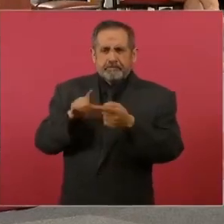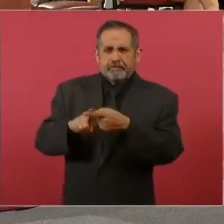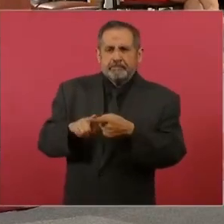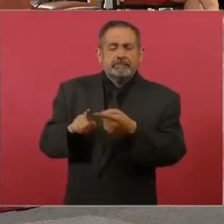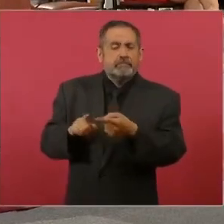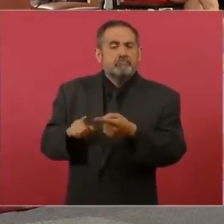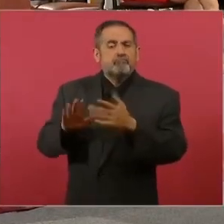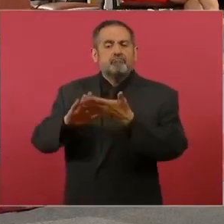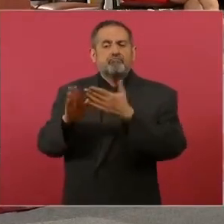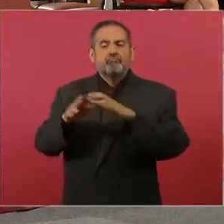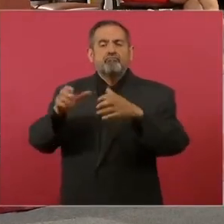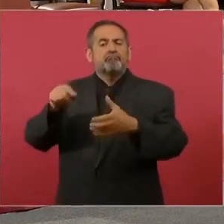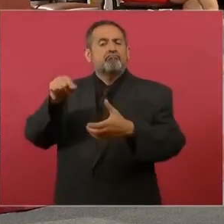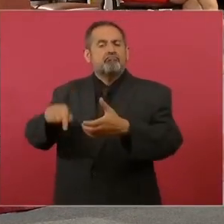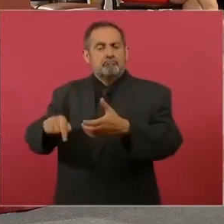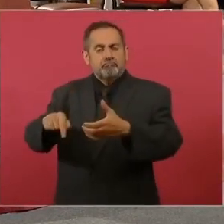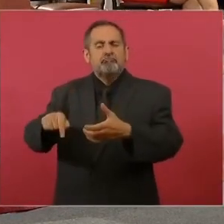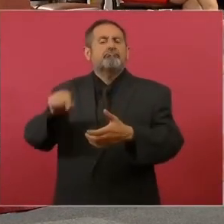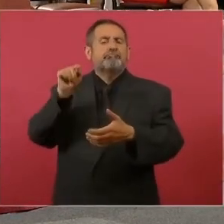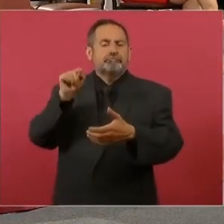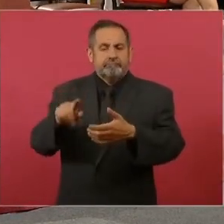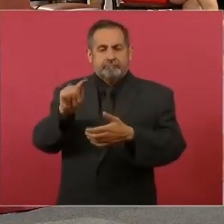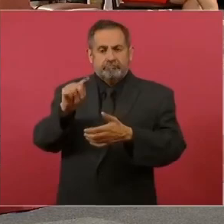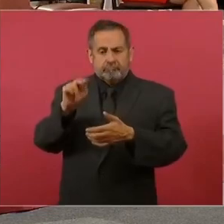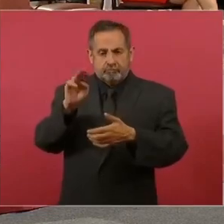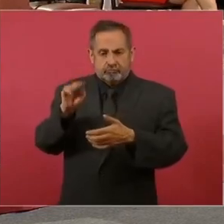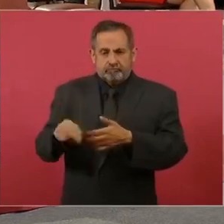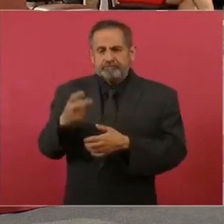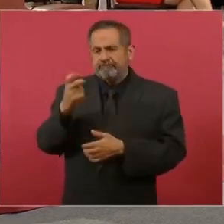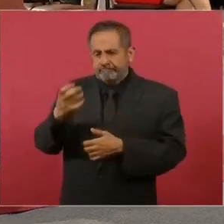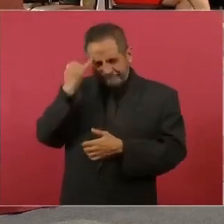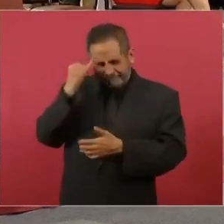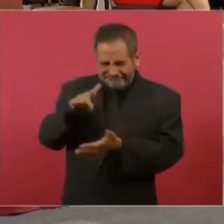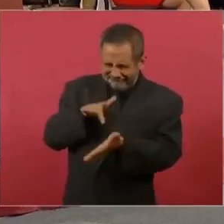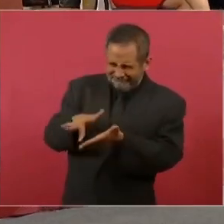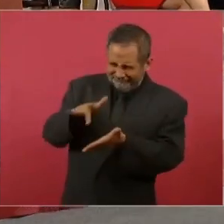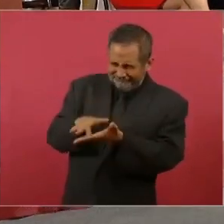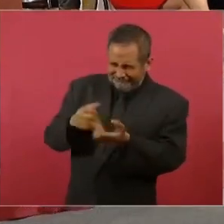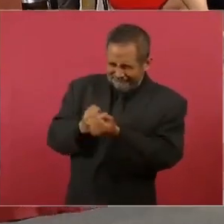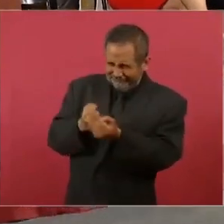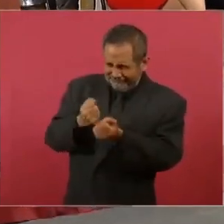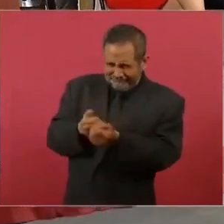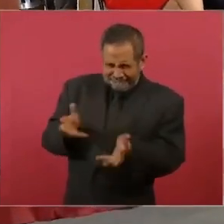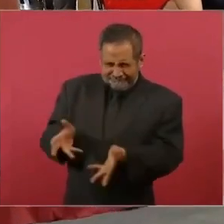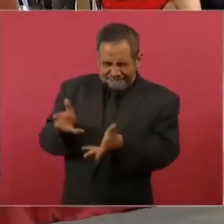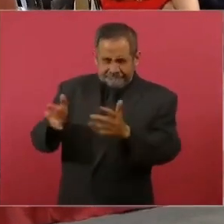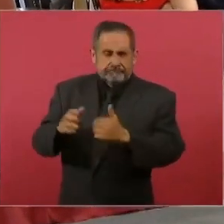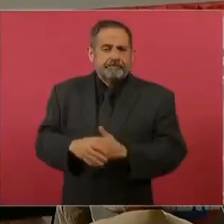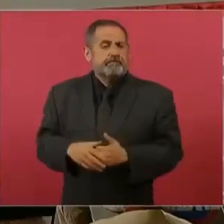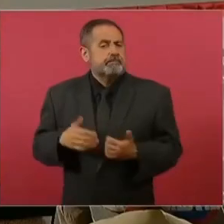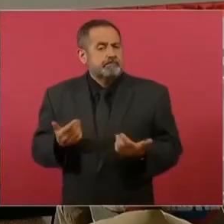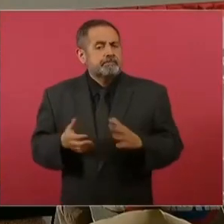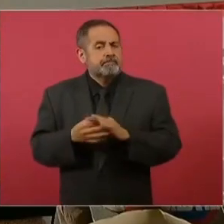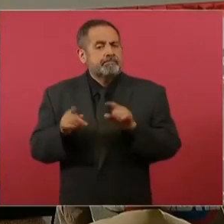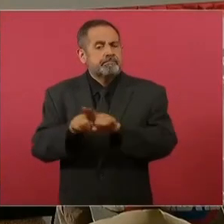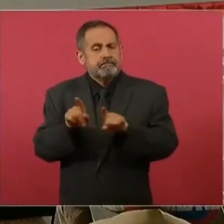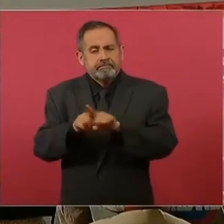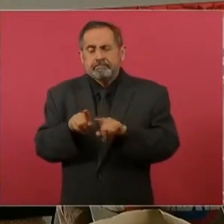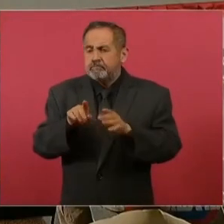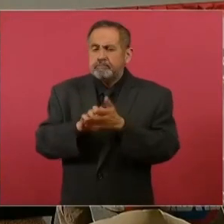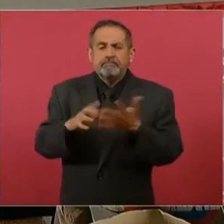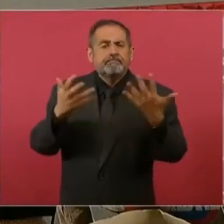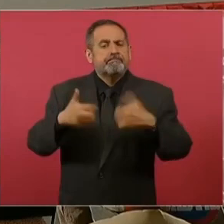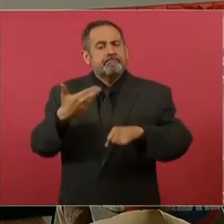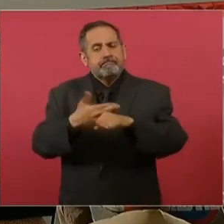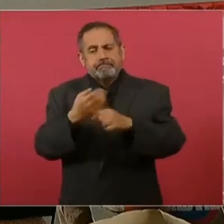en una comunidad ahí en Tulum. De eso se trata generar bienestar. Y acá apuntamos a crear empresas